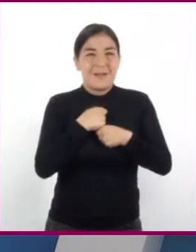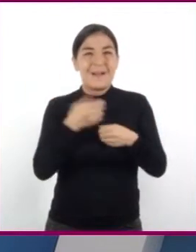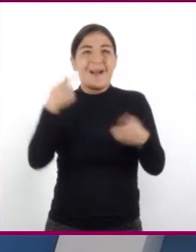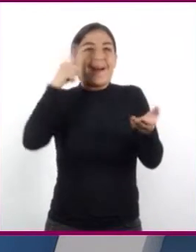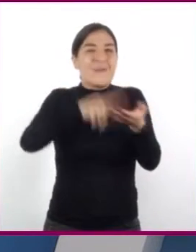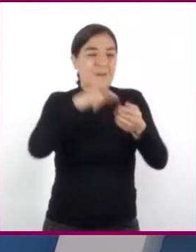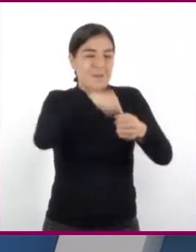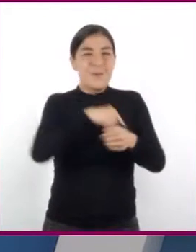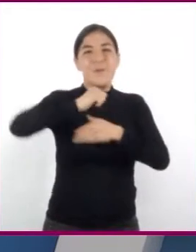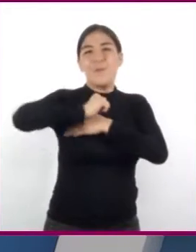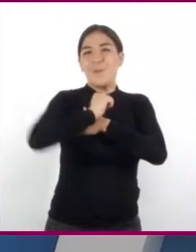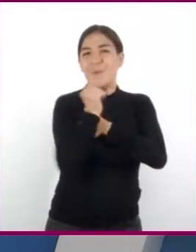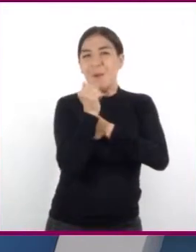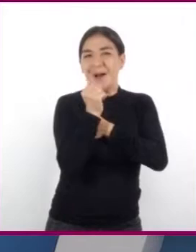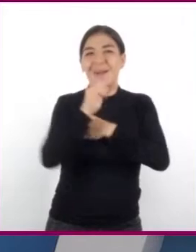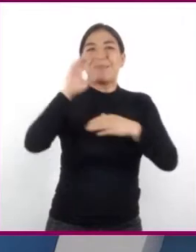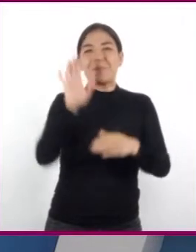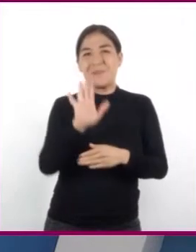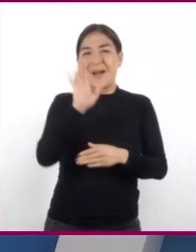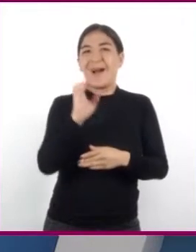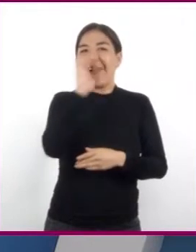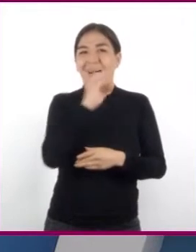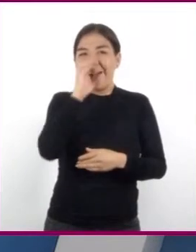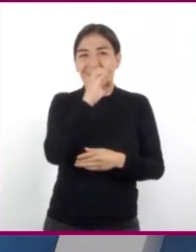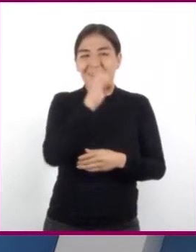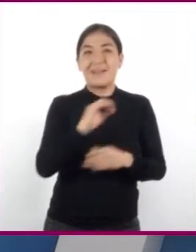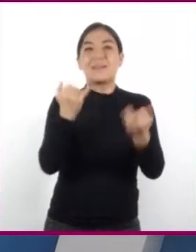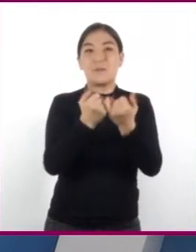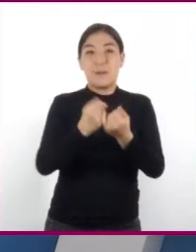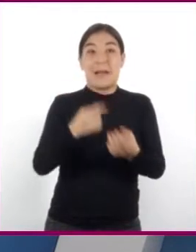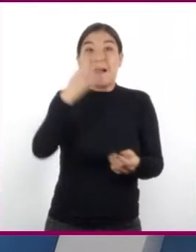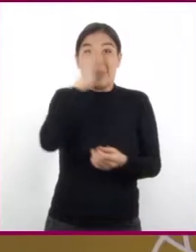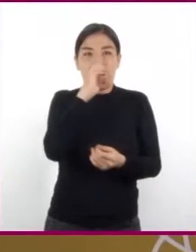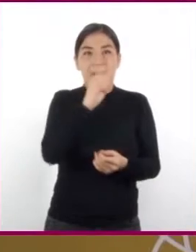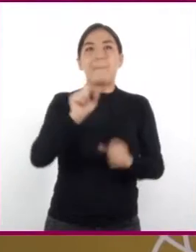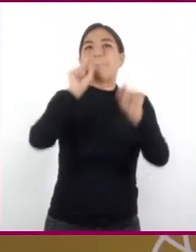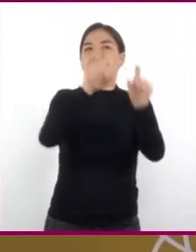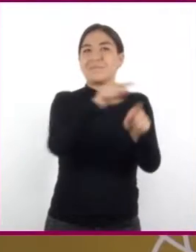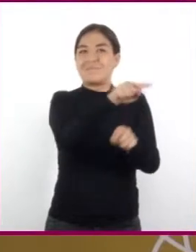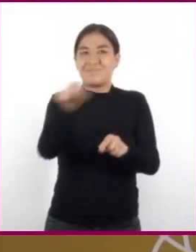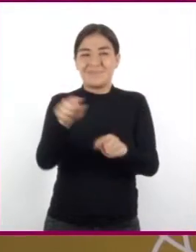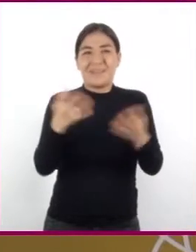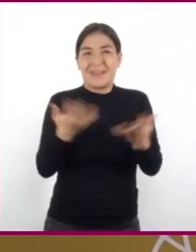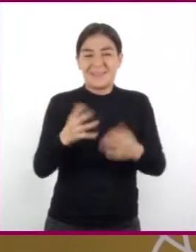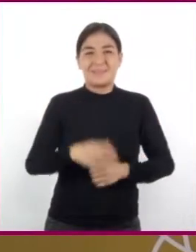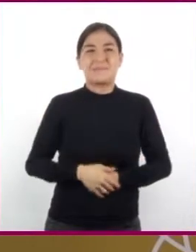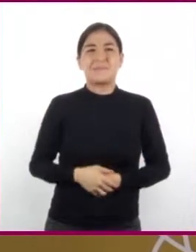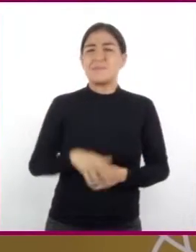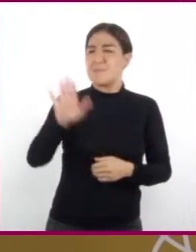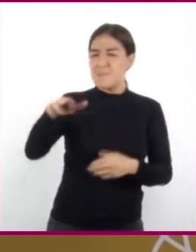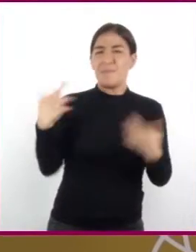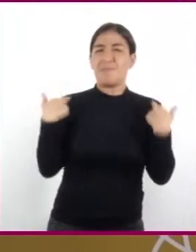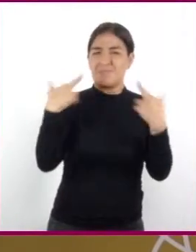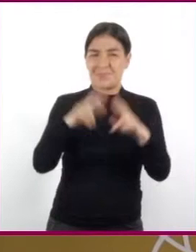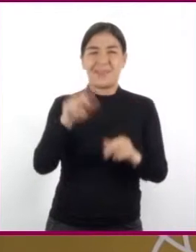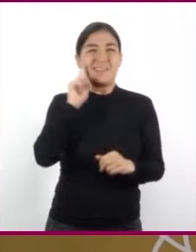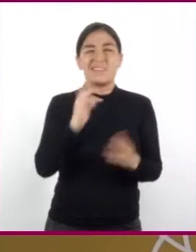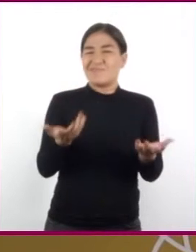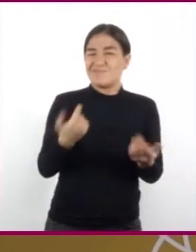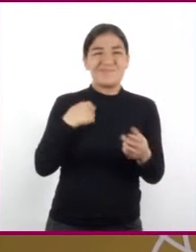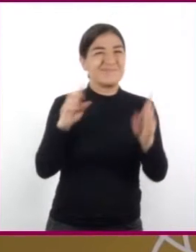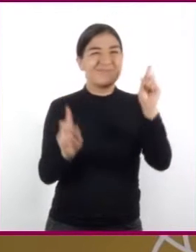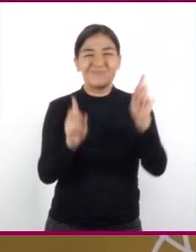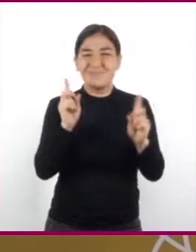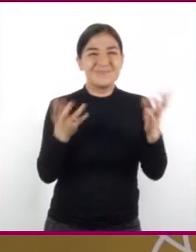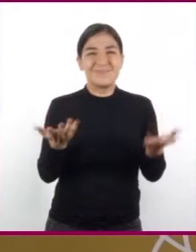Lo que hace es guardar el calor. ¡Calor que tú produces! Maestra, no me queda muy claro.